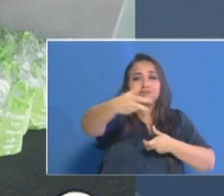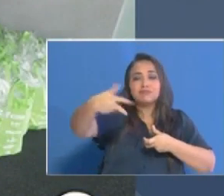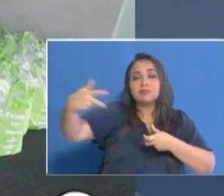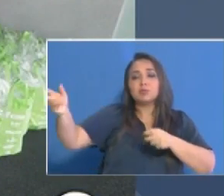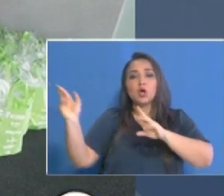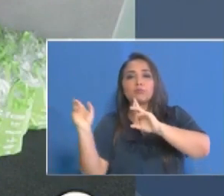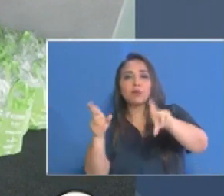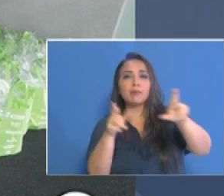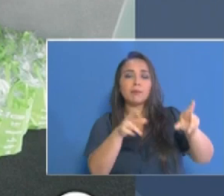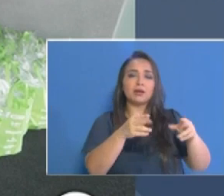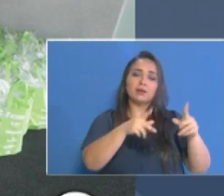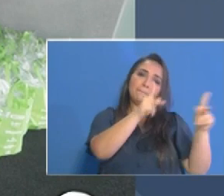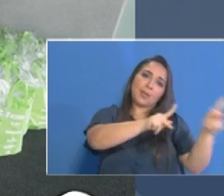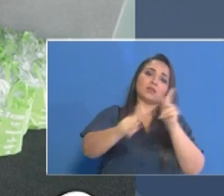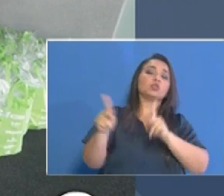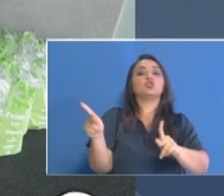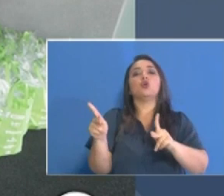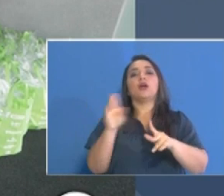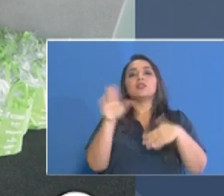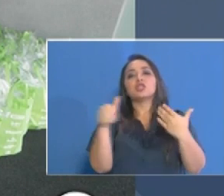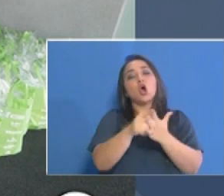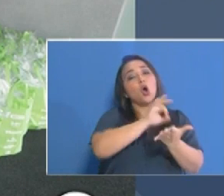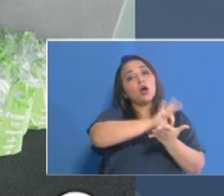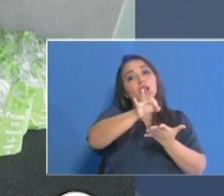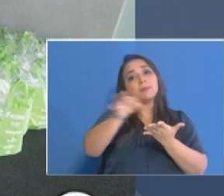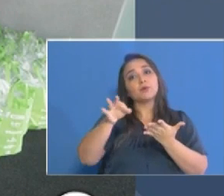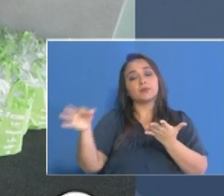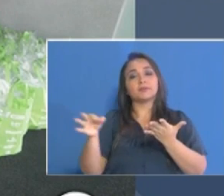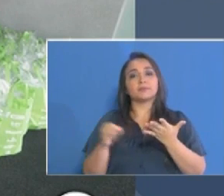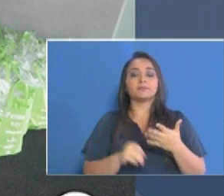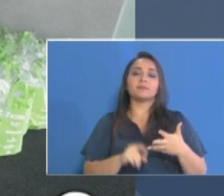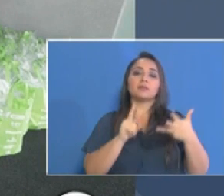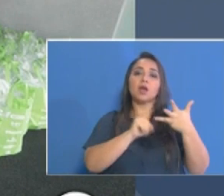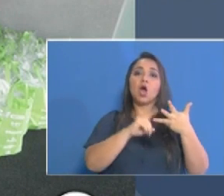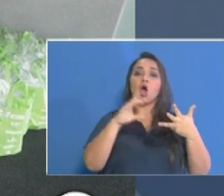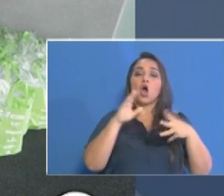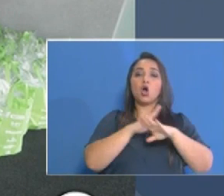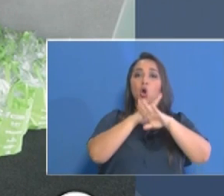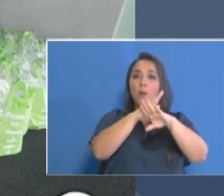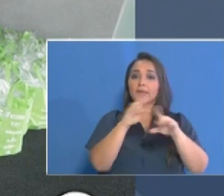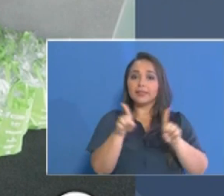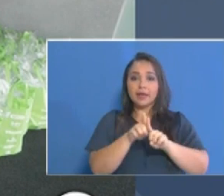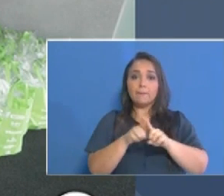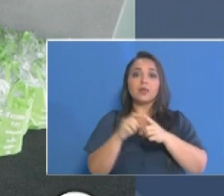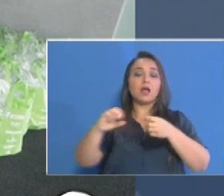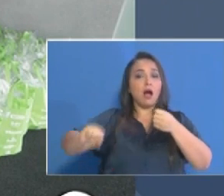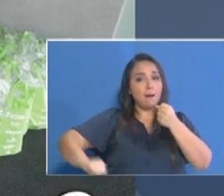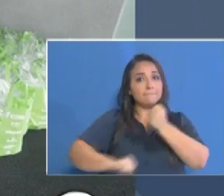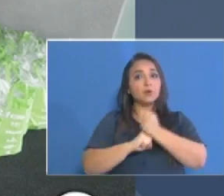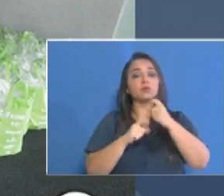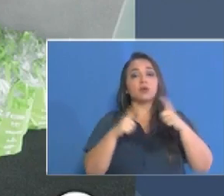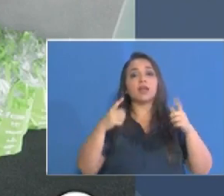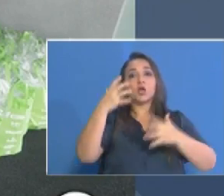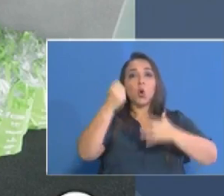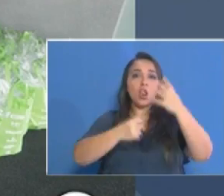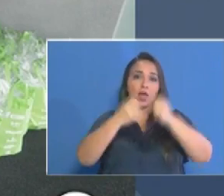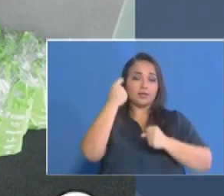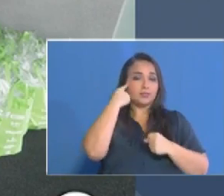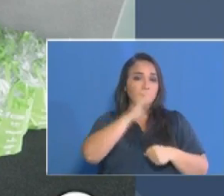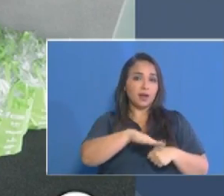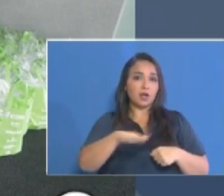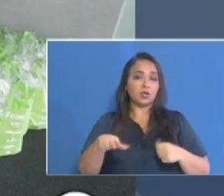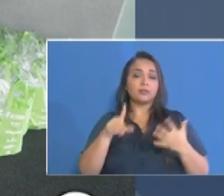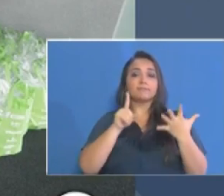respuesta a nivel de las provincias Copa Airlines que también ha hecho una contribución de leche para infantes